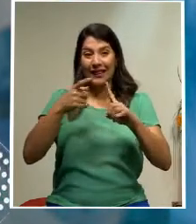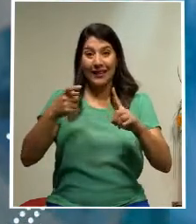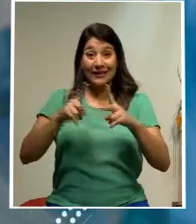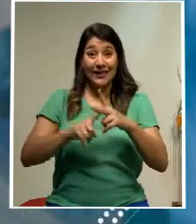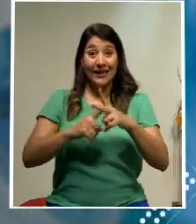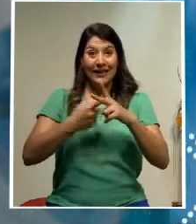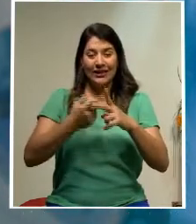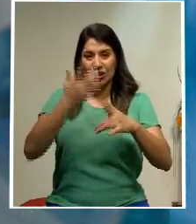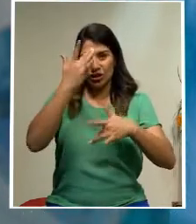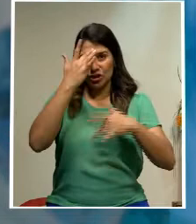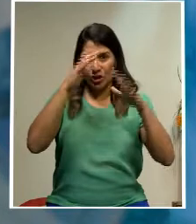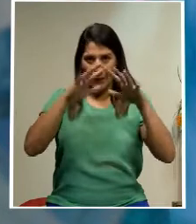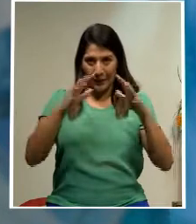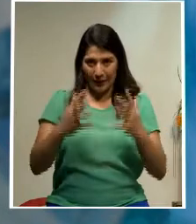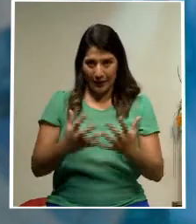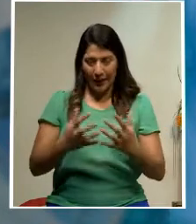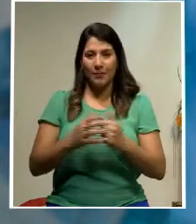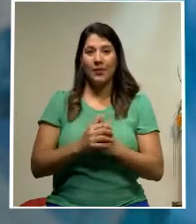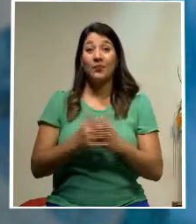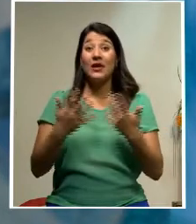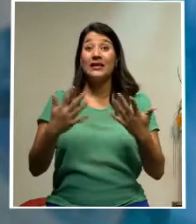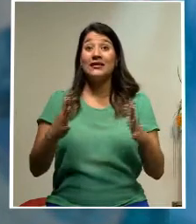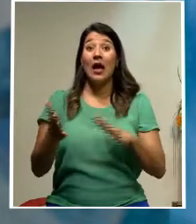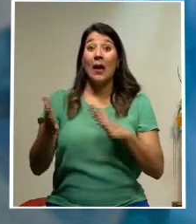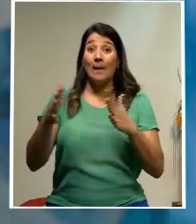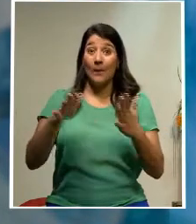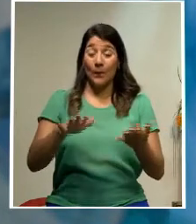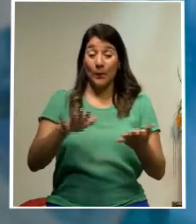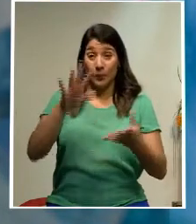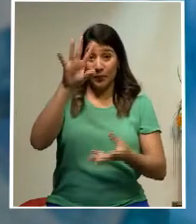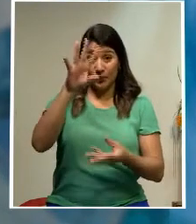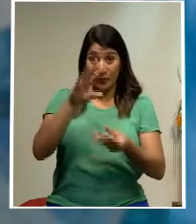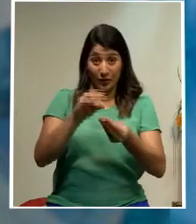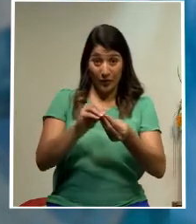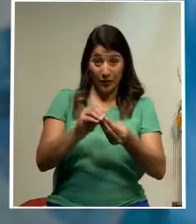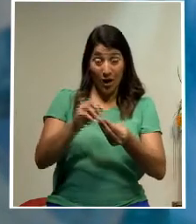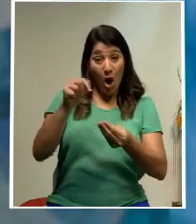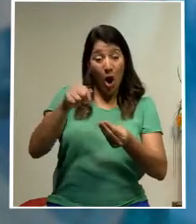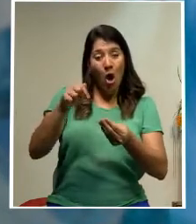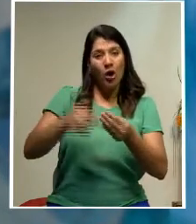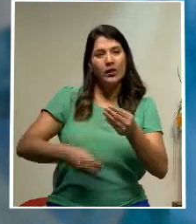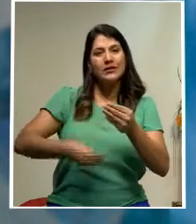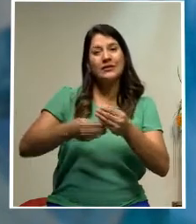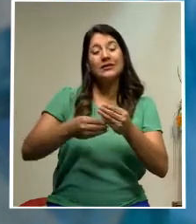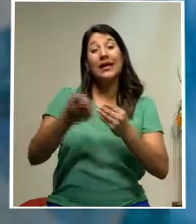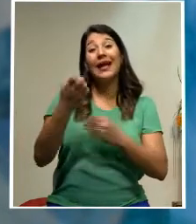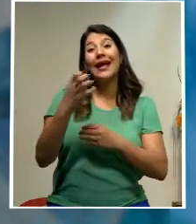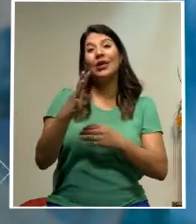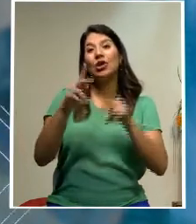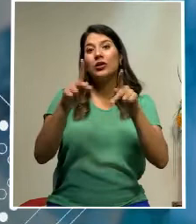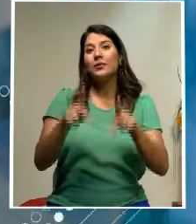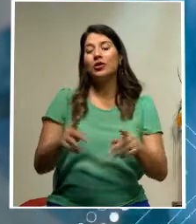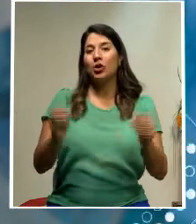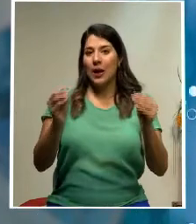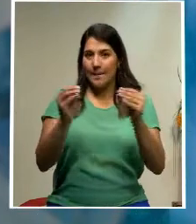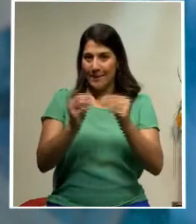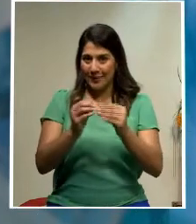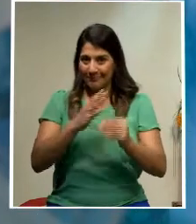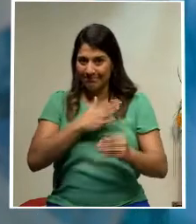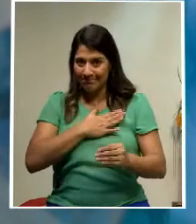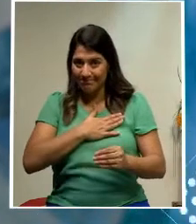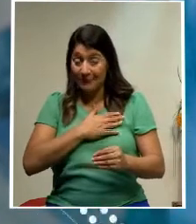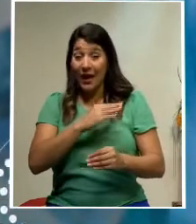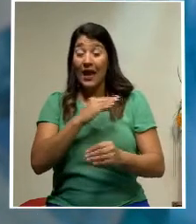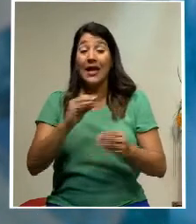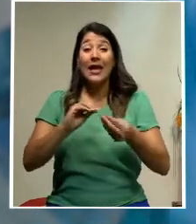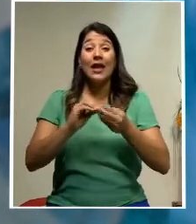pandemia. En total, han fallecido en las últimas 24 horas 14 personas y la cantidad